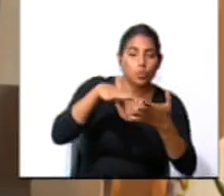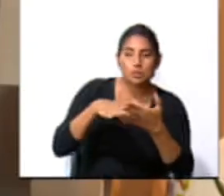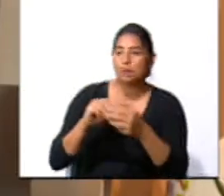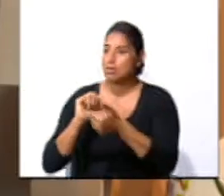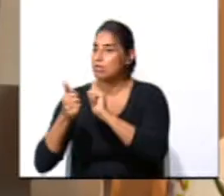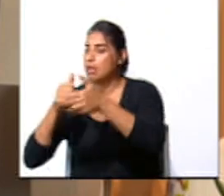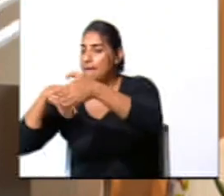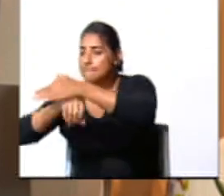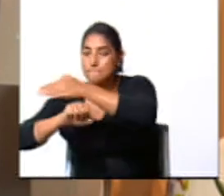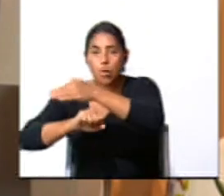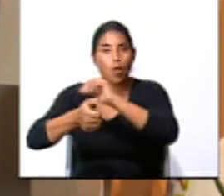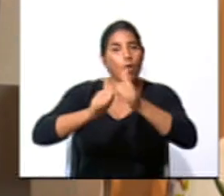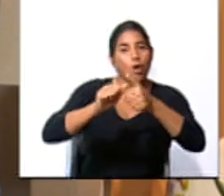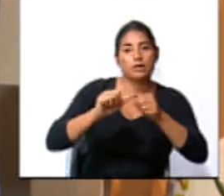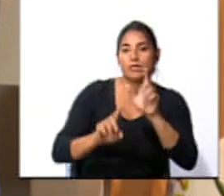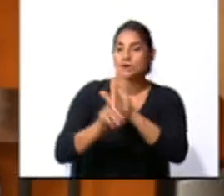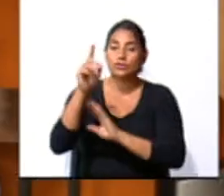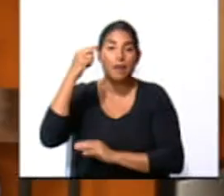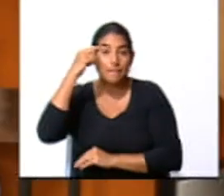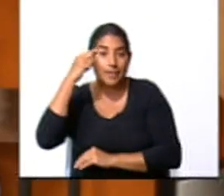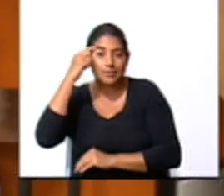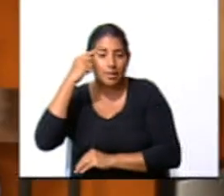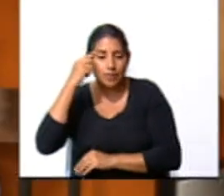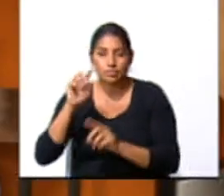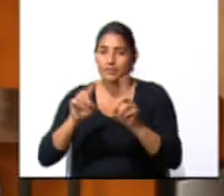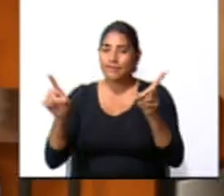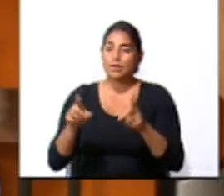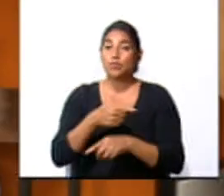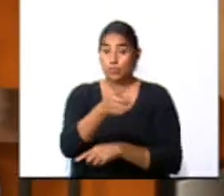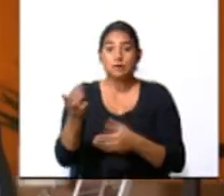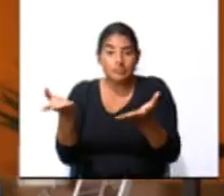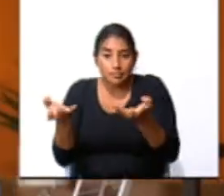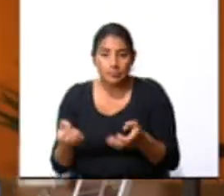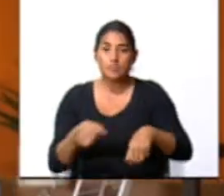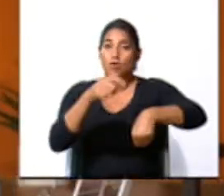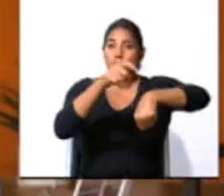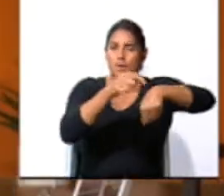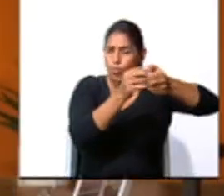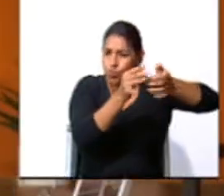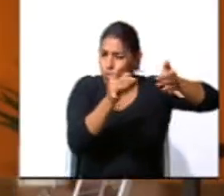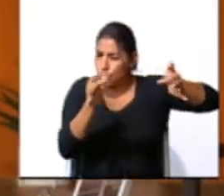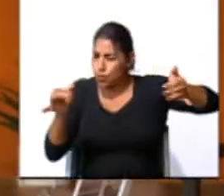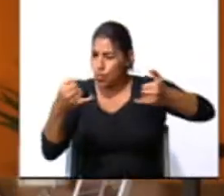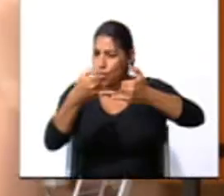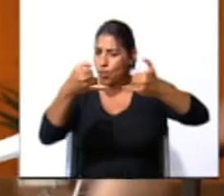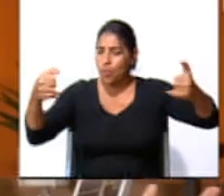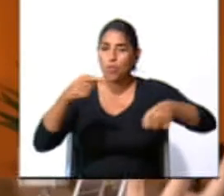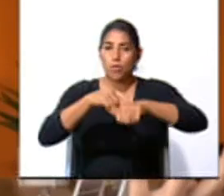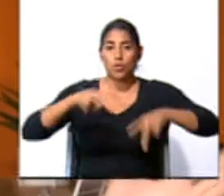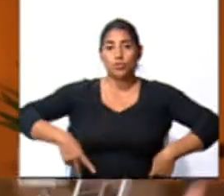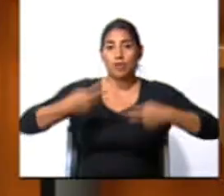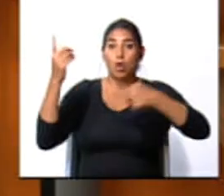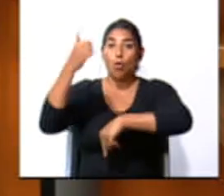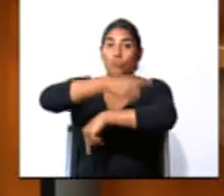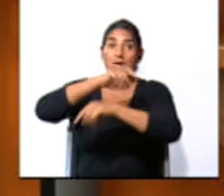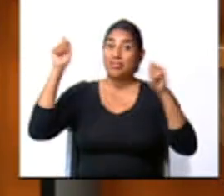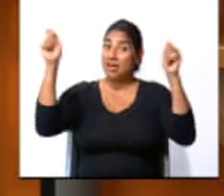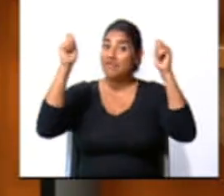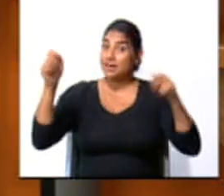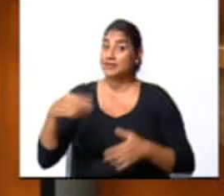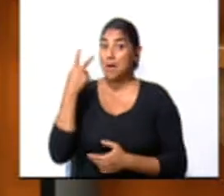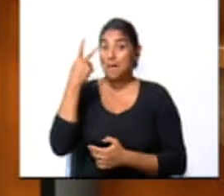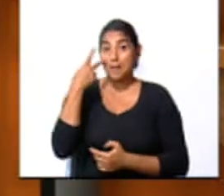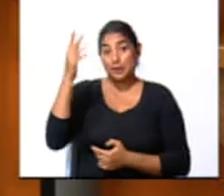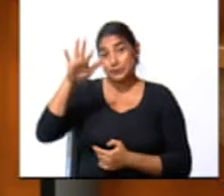deportes, para desarrollar el pensamiento. Hagamos una línea de tiempo. Puede ser de nuestra vida o hasta un día festivo. ¡Nos vemos! ¡Adiós!